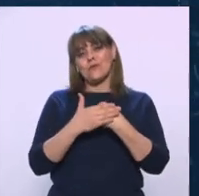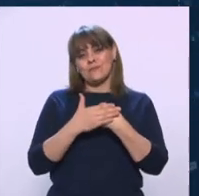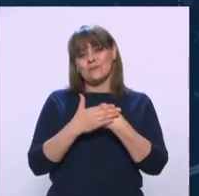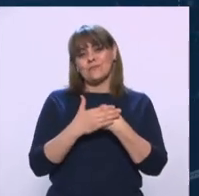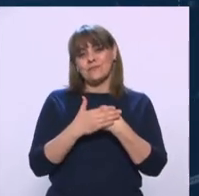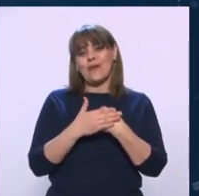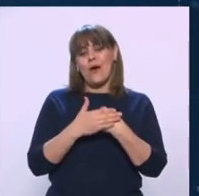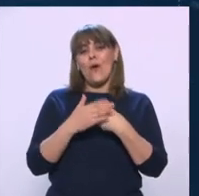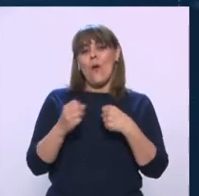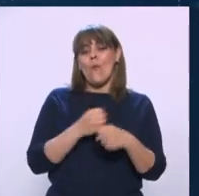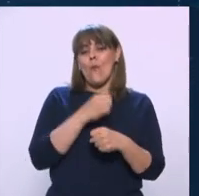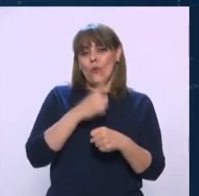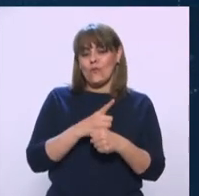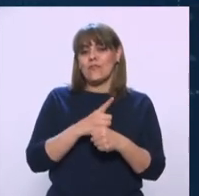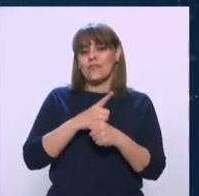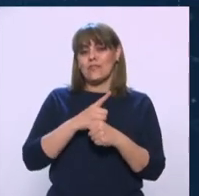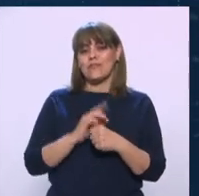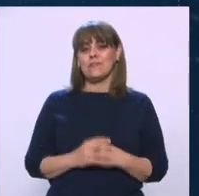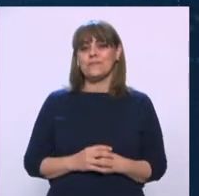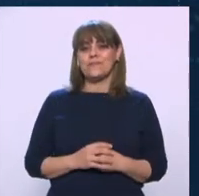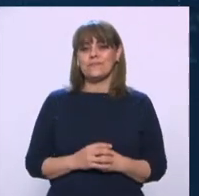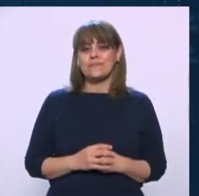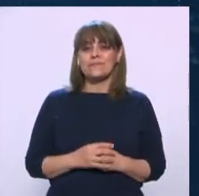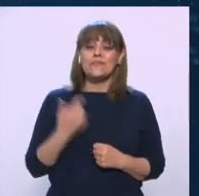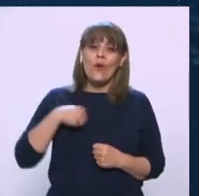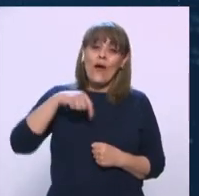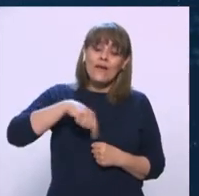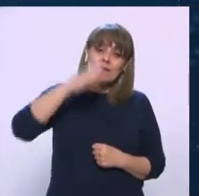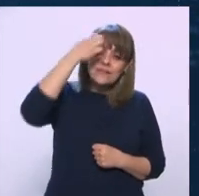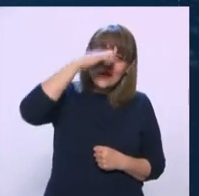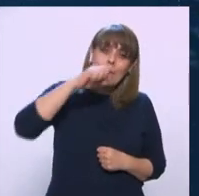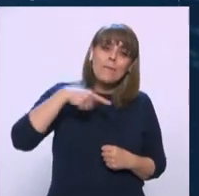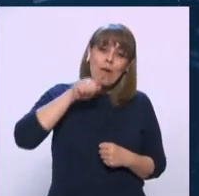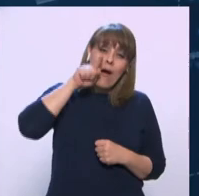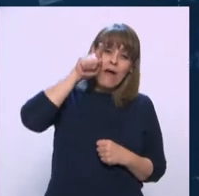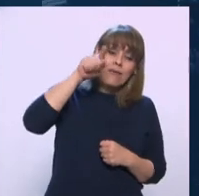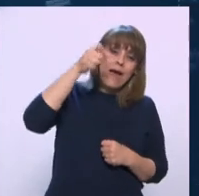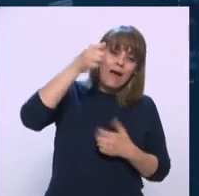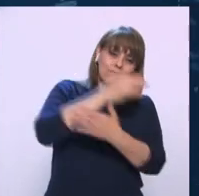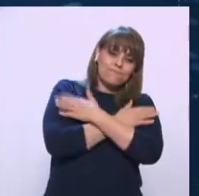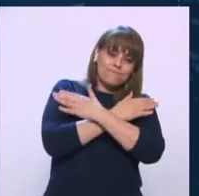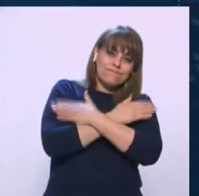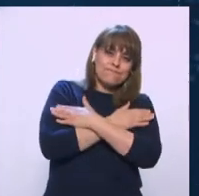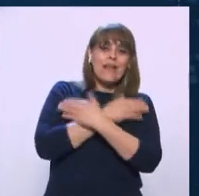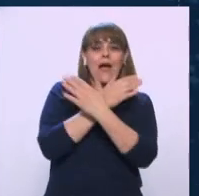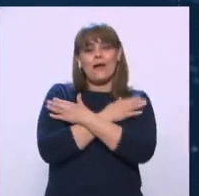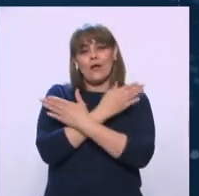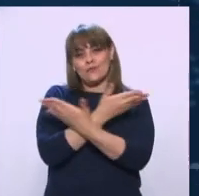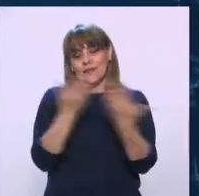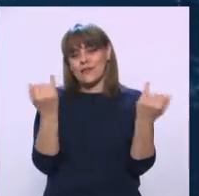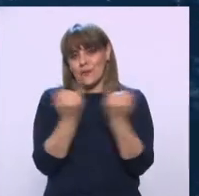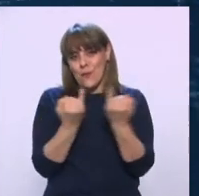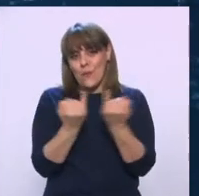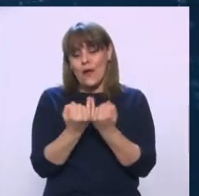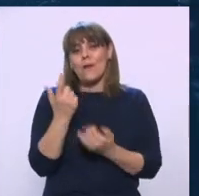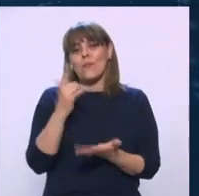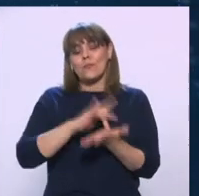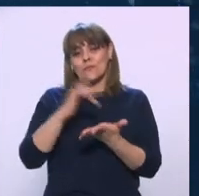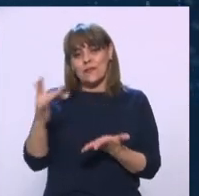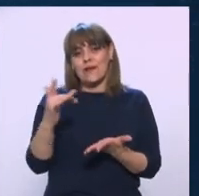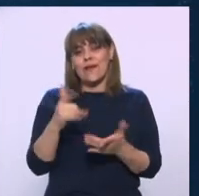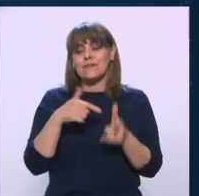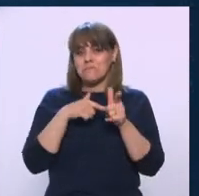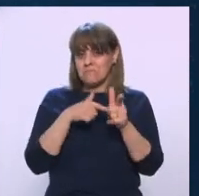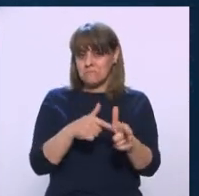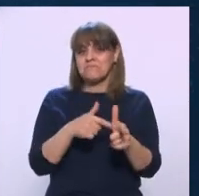una próxima ocasión. Y, mientras tanto, pues te extrañamos aquí, pero hasta allá te mandamos un abrazo. Un abrazo también para ustedes y, pues, muchas gracias